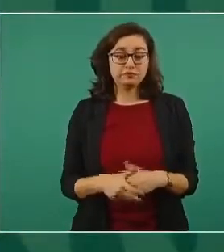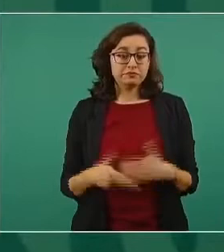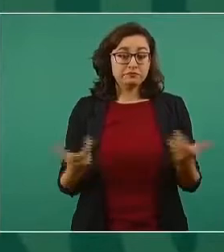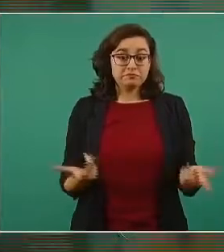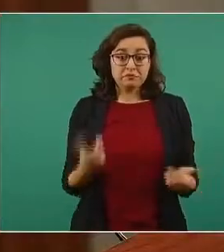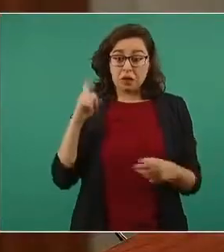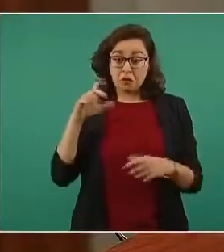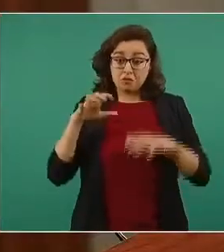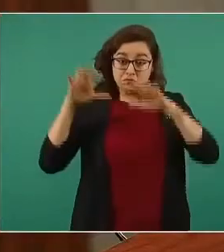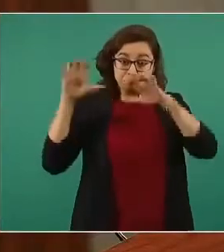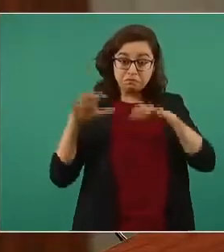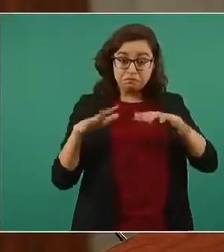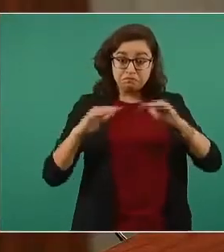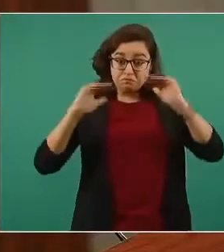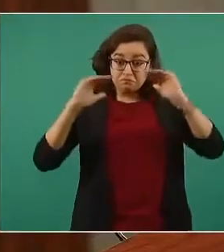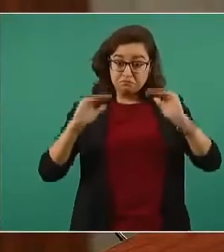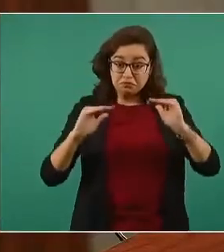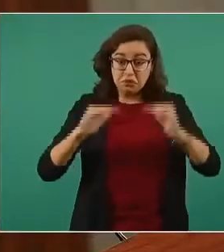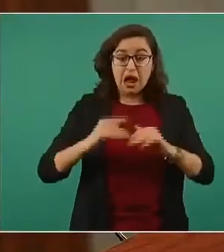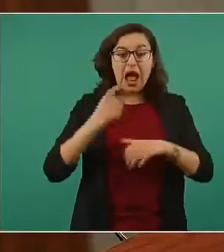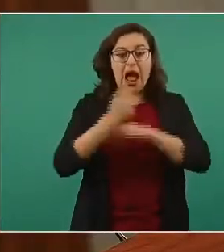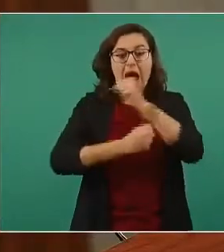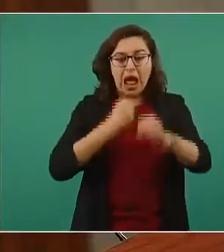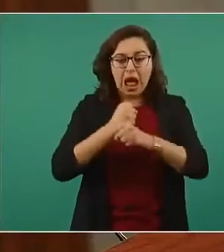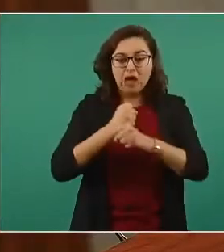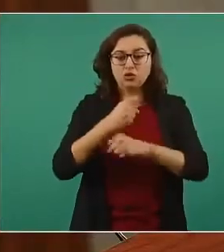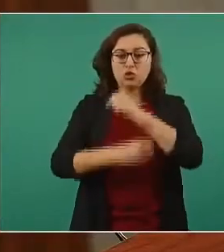como medio metro por año.